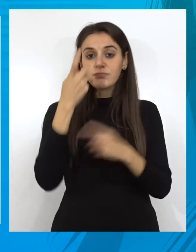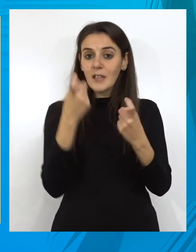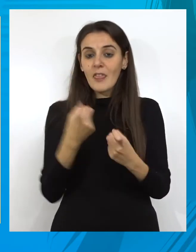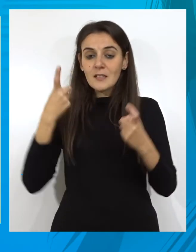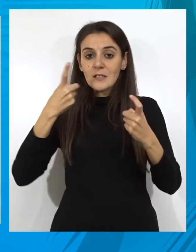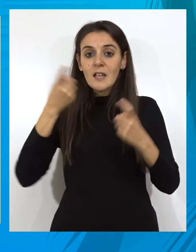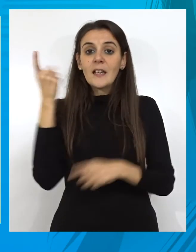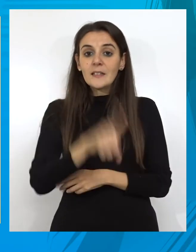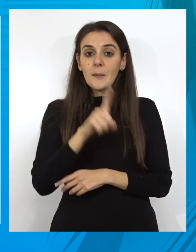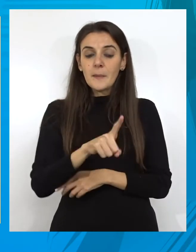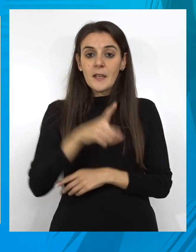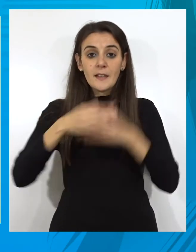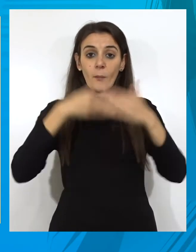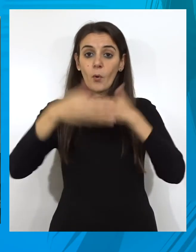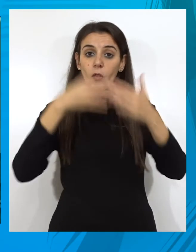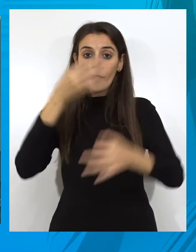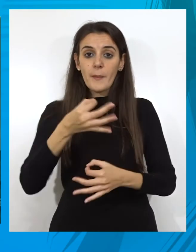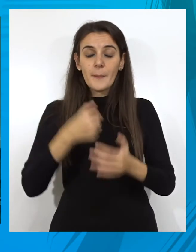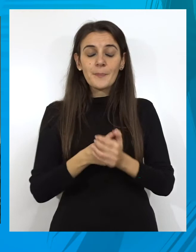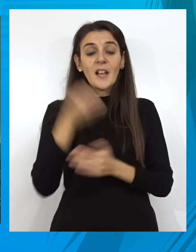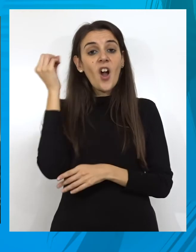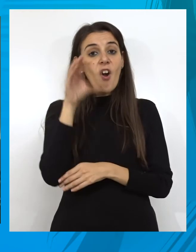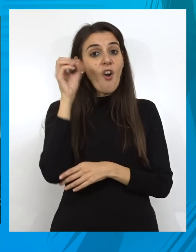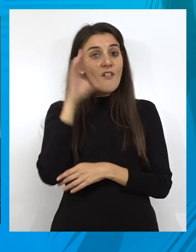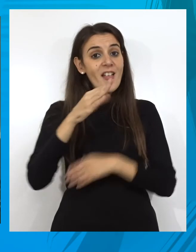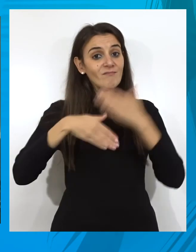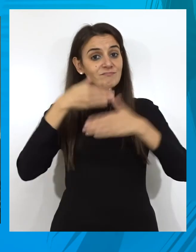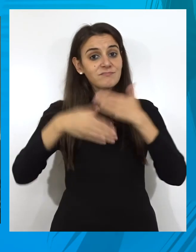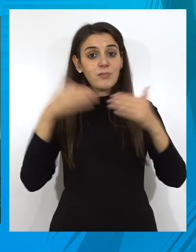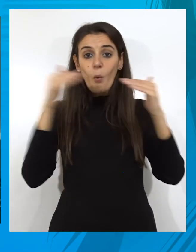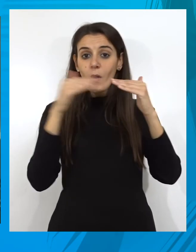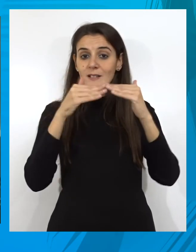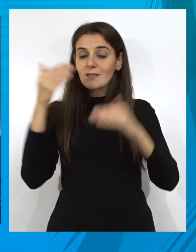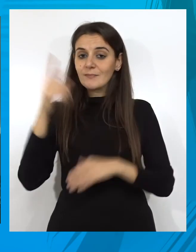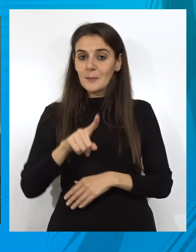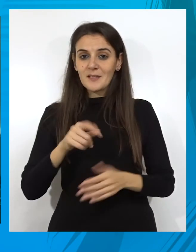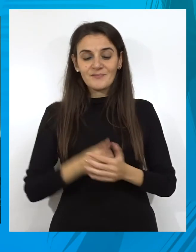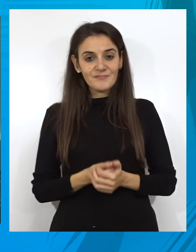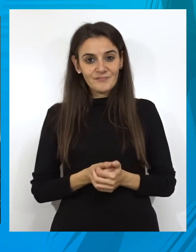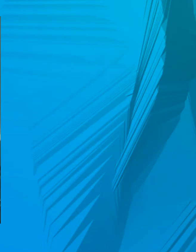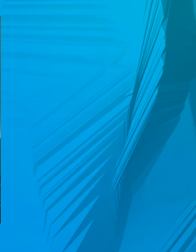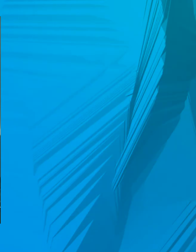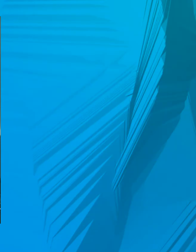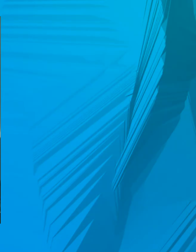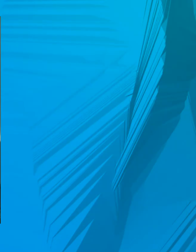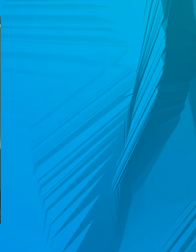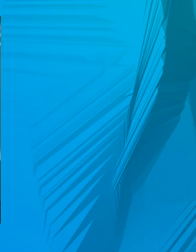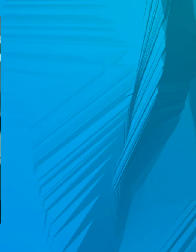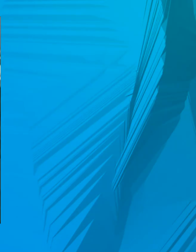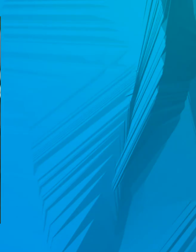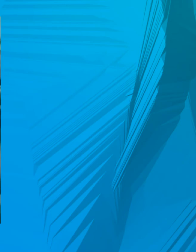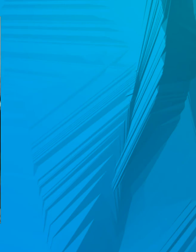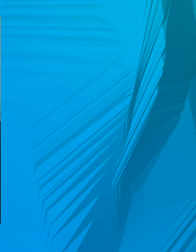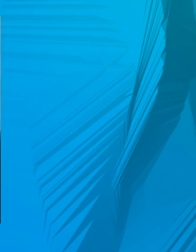necesario que acompañe en esta evolución. Estas jornadas continuarán también este jueves. A las 8. A